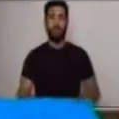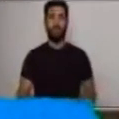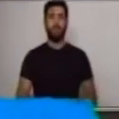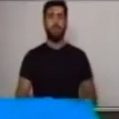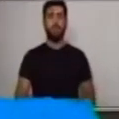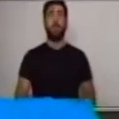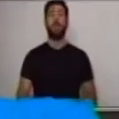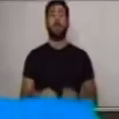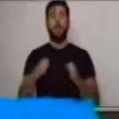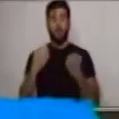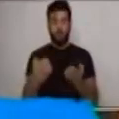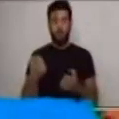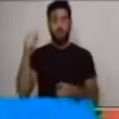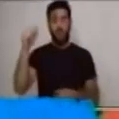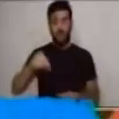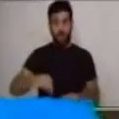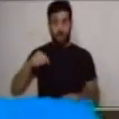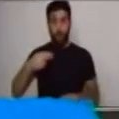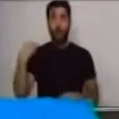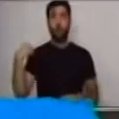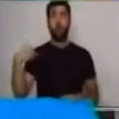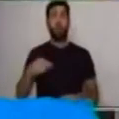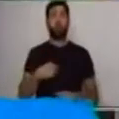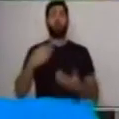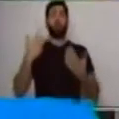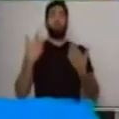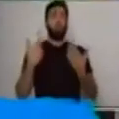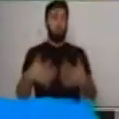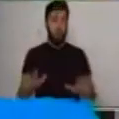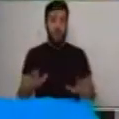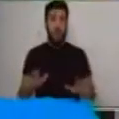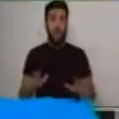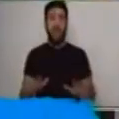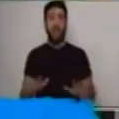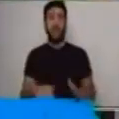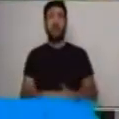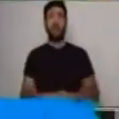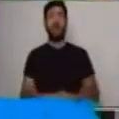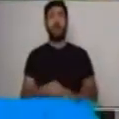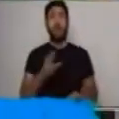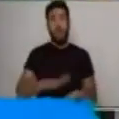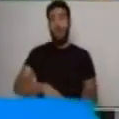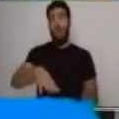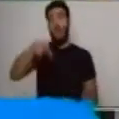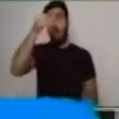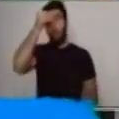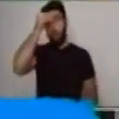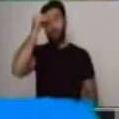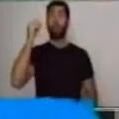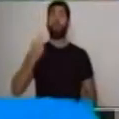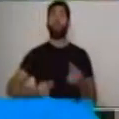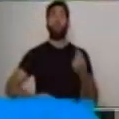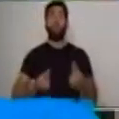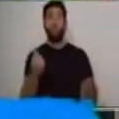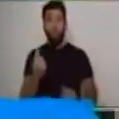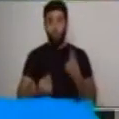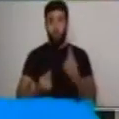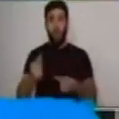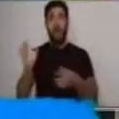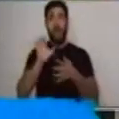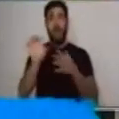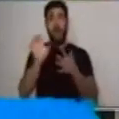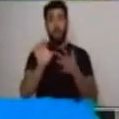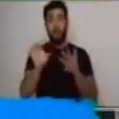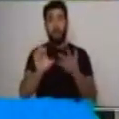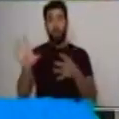Así que ahora que nosotros hemos aprendido cuáles son los elementos que debe